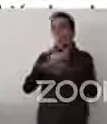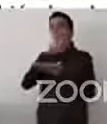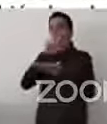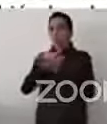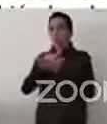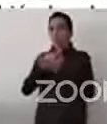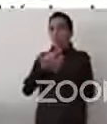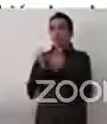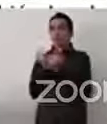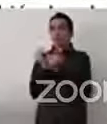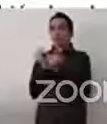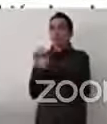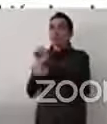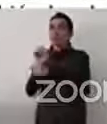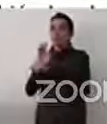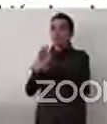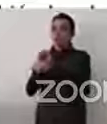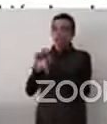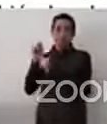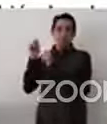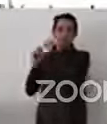Y, siguiente, por favor.